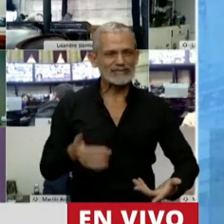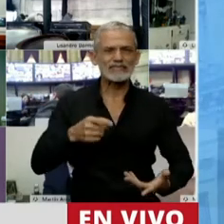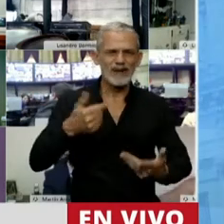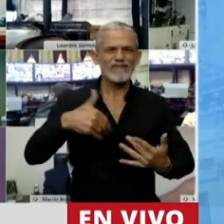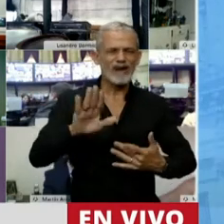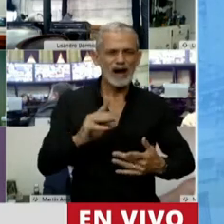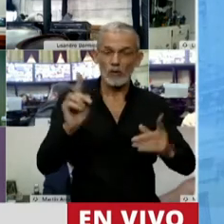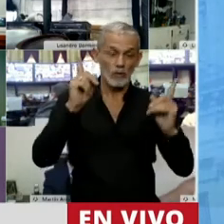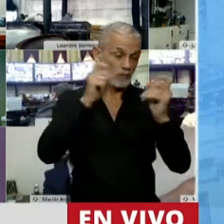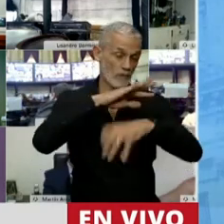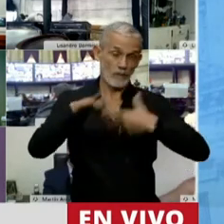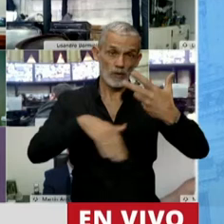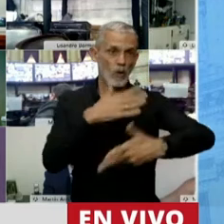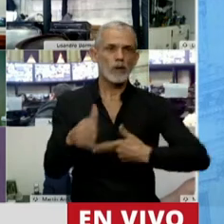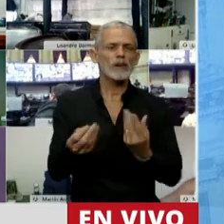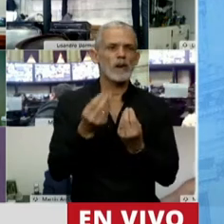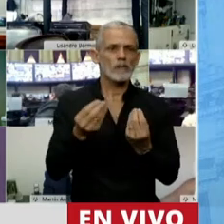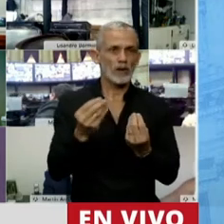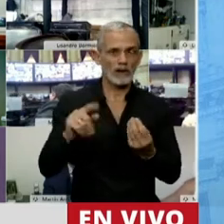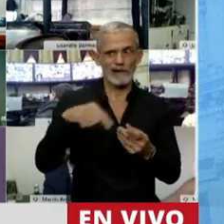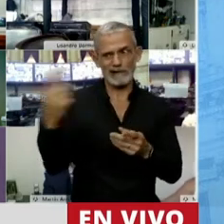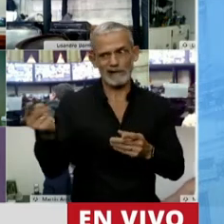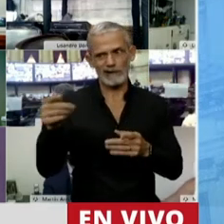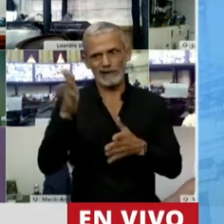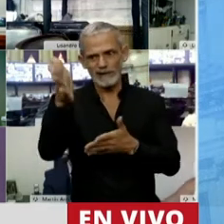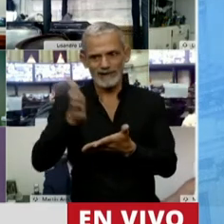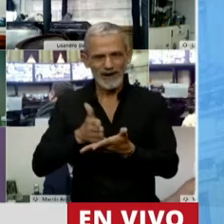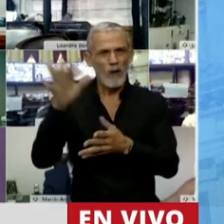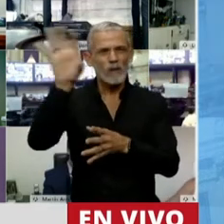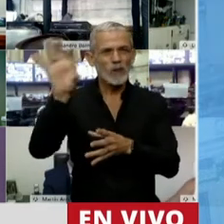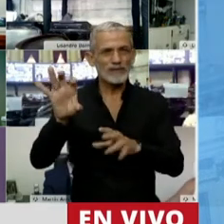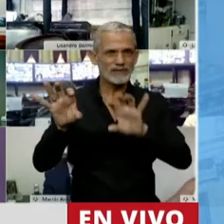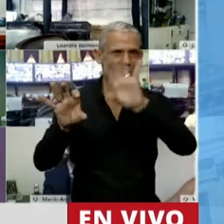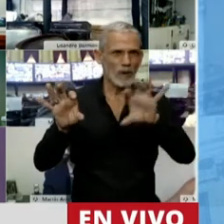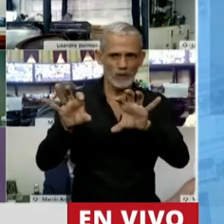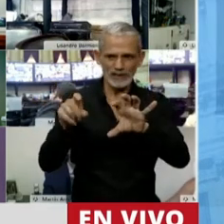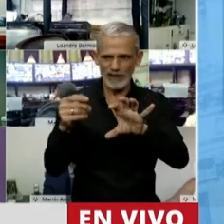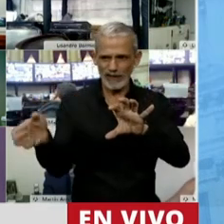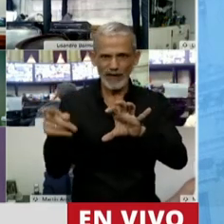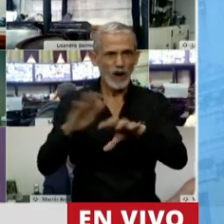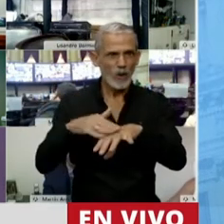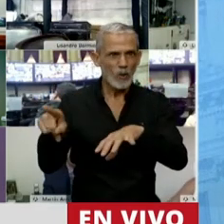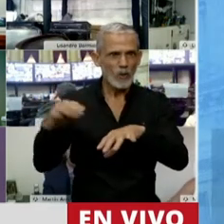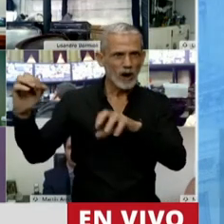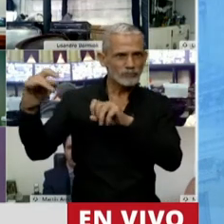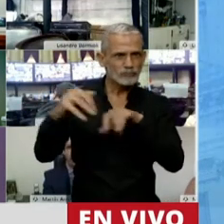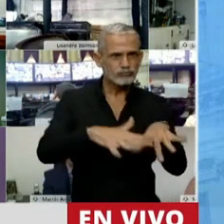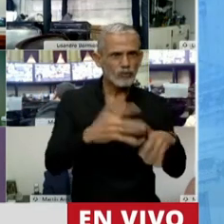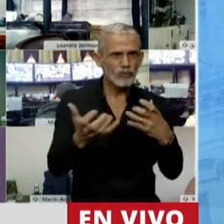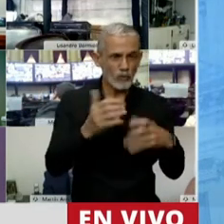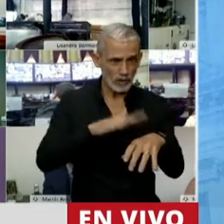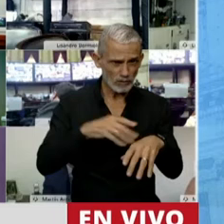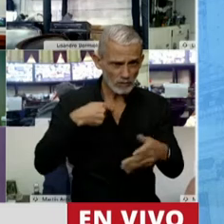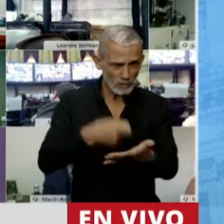a generar mucho conflicto. Conflicto con las otras jurisdicciones, básicamente con las provincias y en algunas provincias, según la